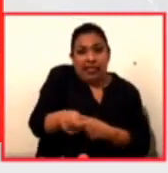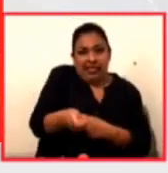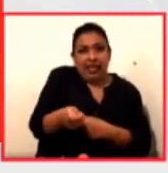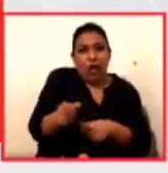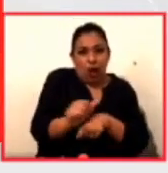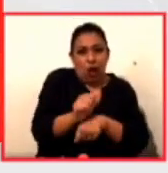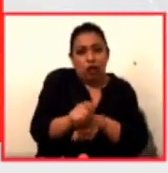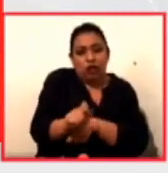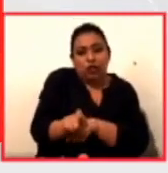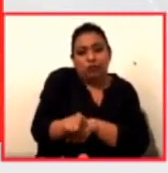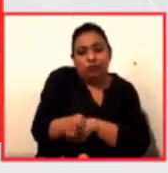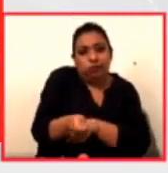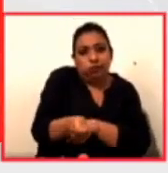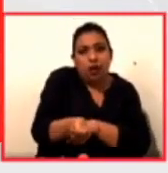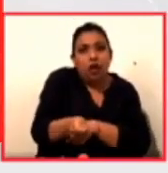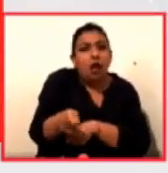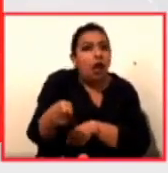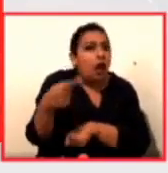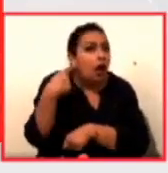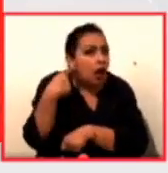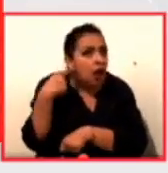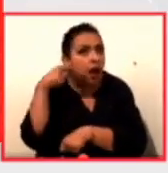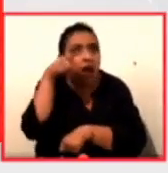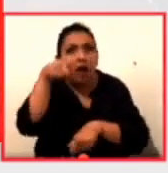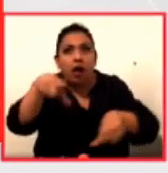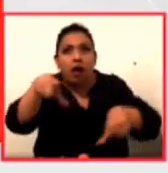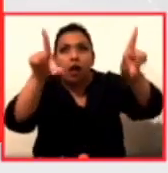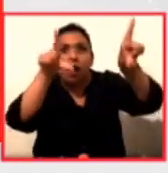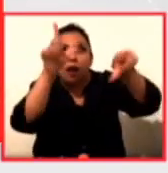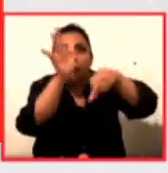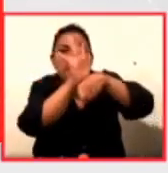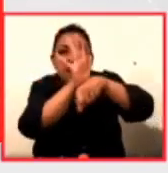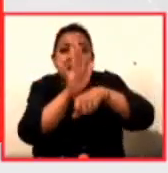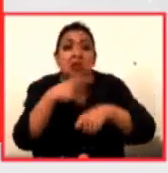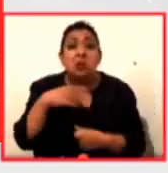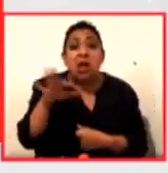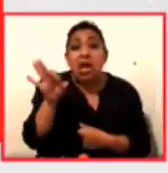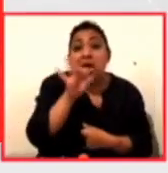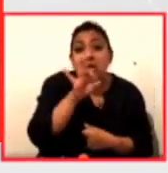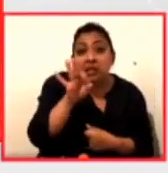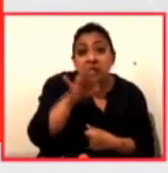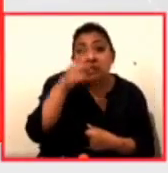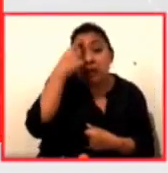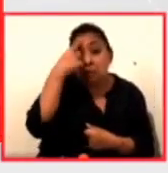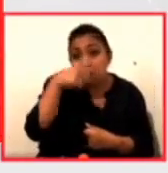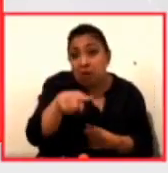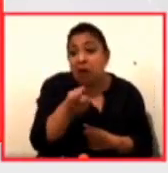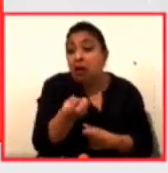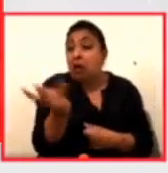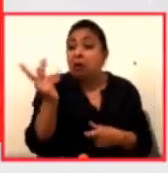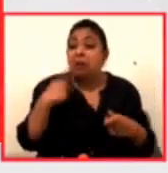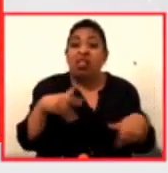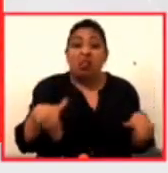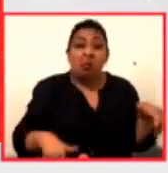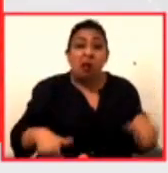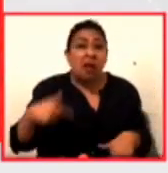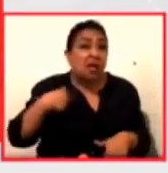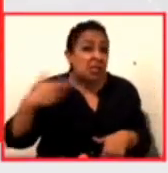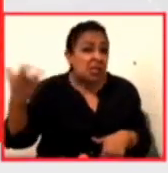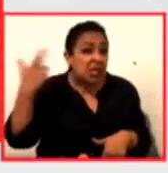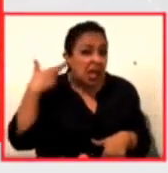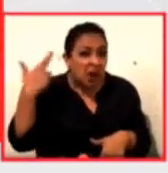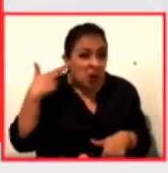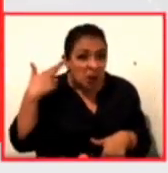su propia señal de radio, se escuchaba el sonido. Entonces, probablemente para no molestar a la gente podría crearse algún